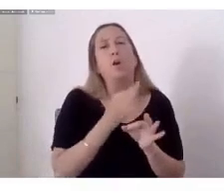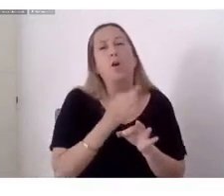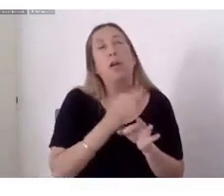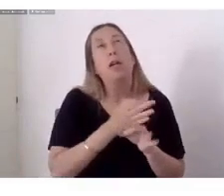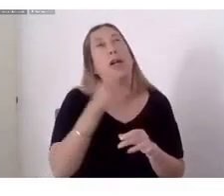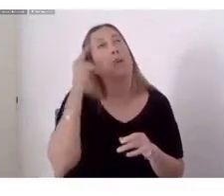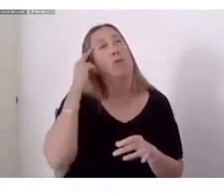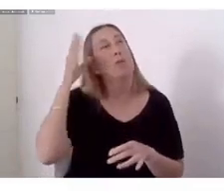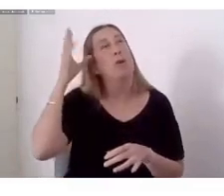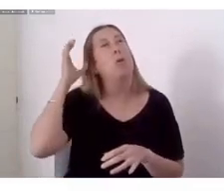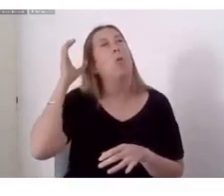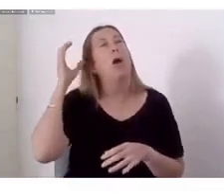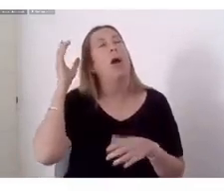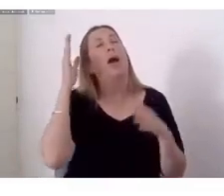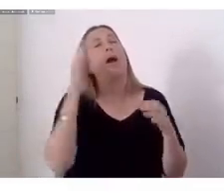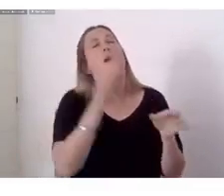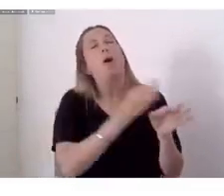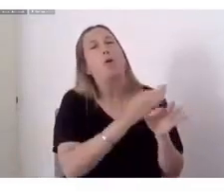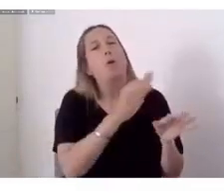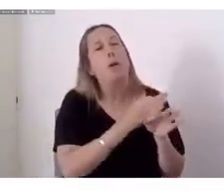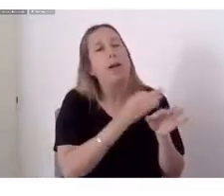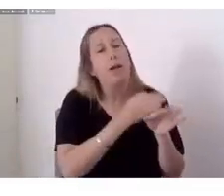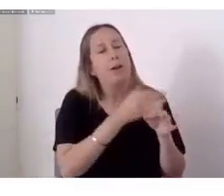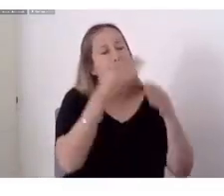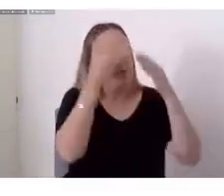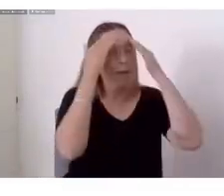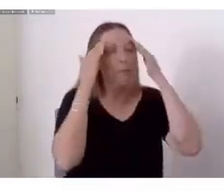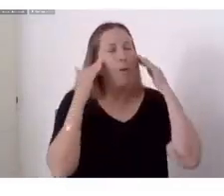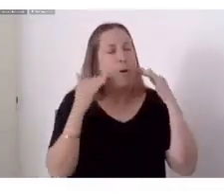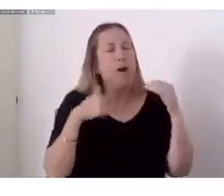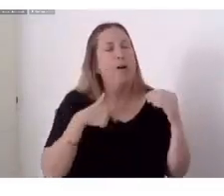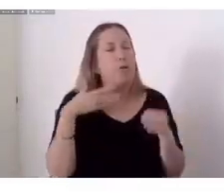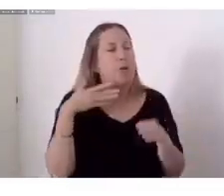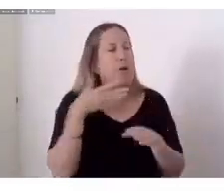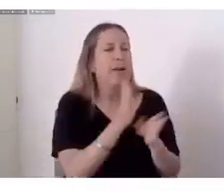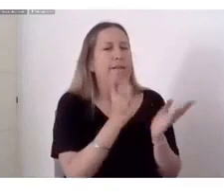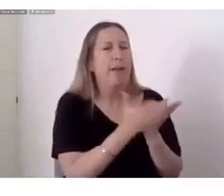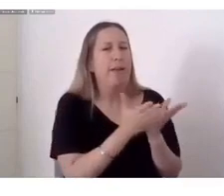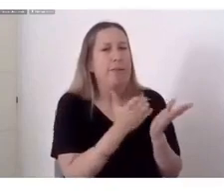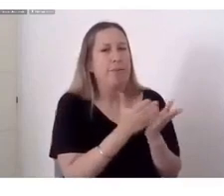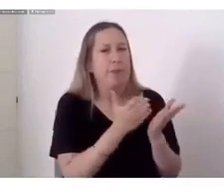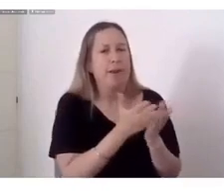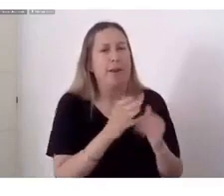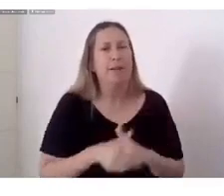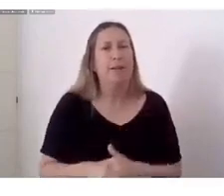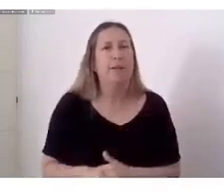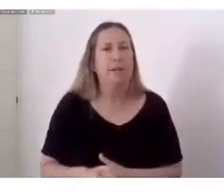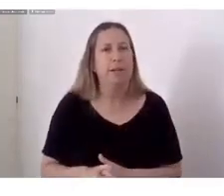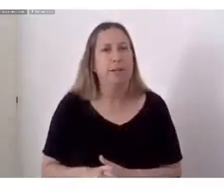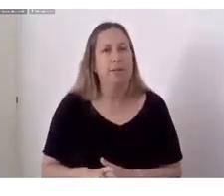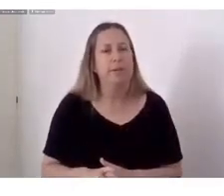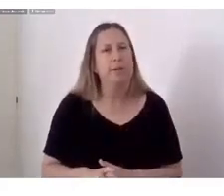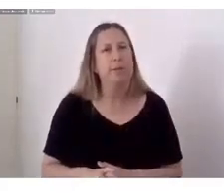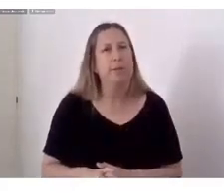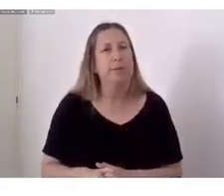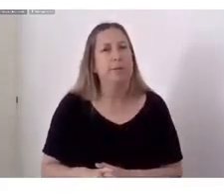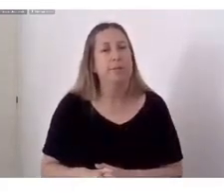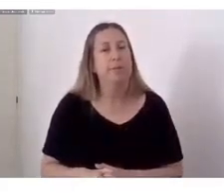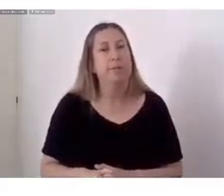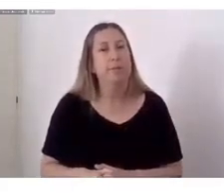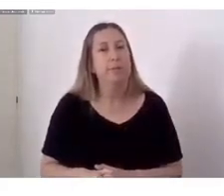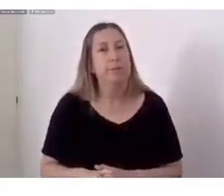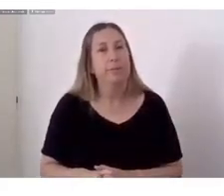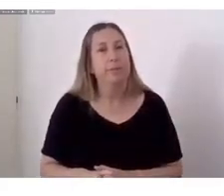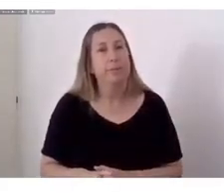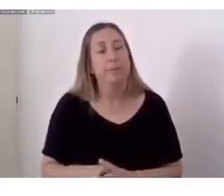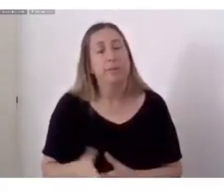Me eduqué Y aunque mis viejos No